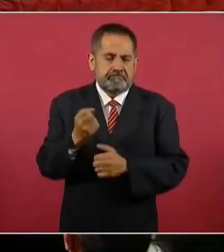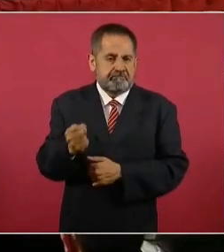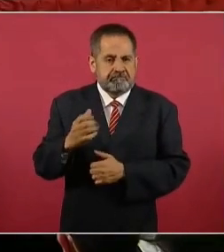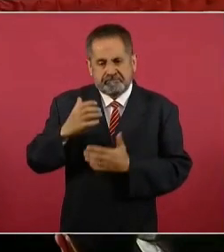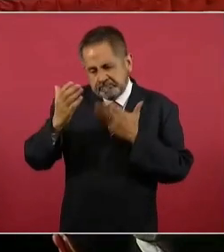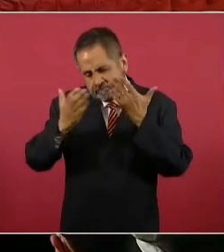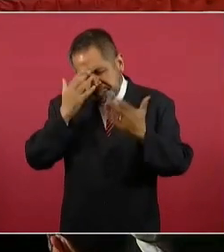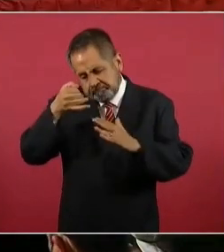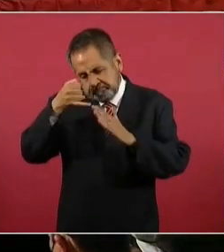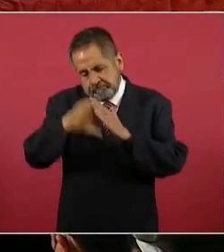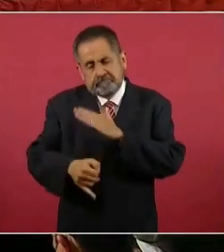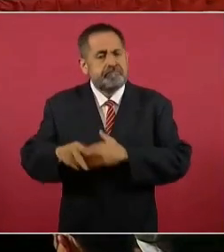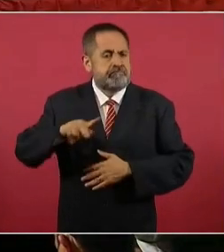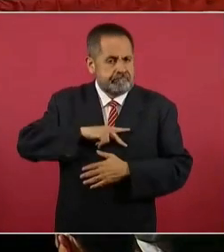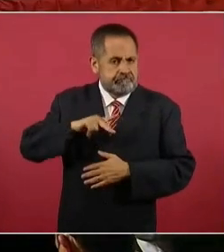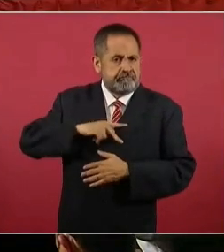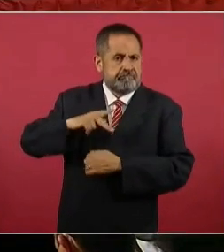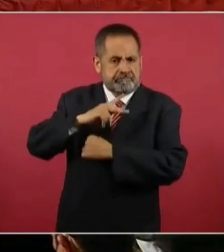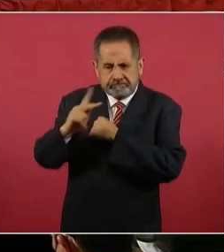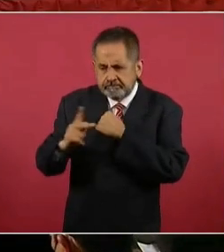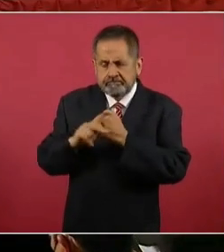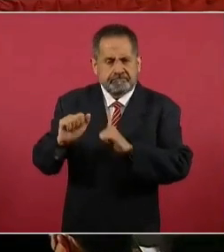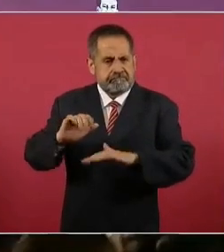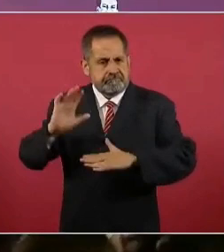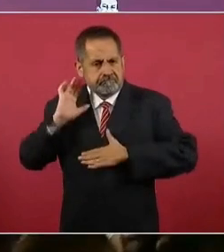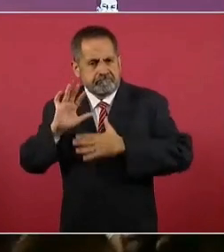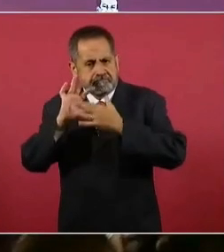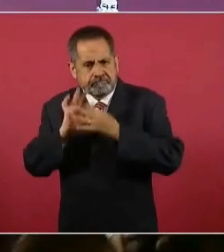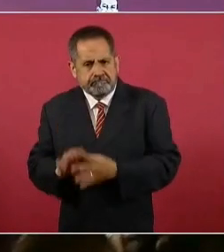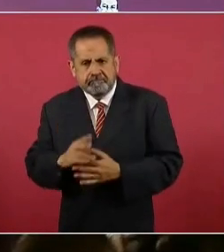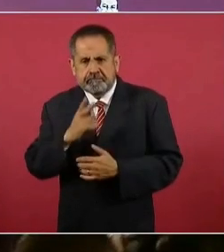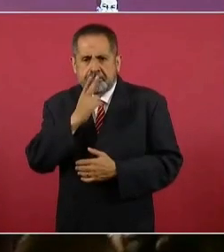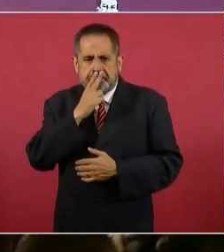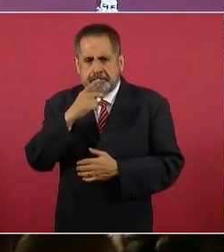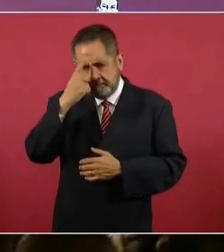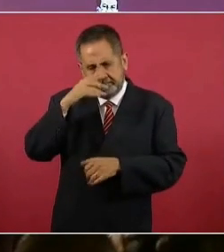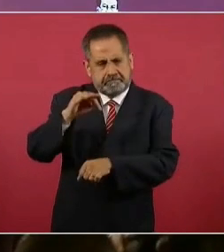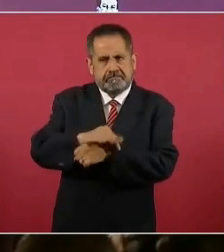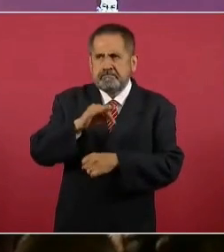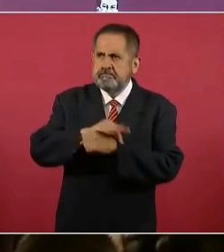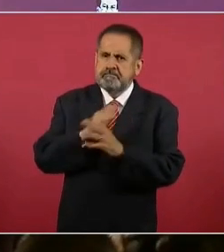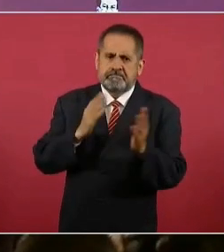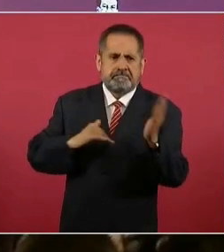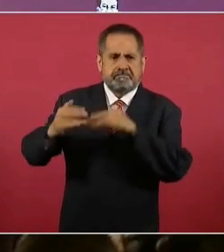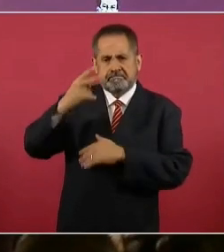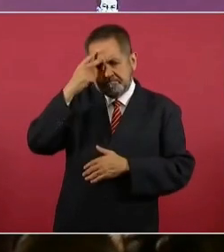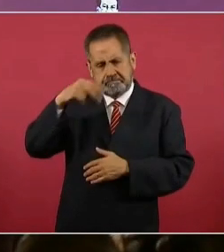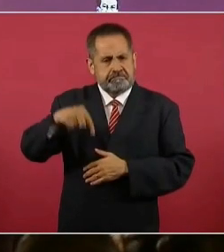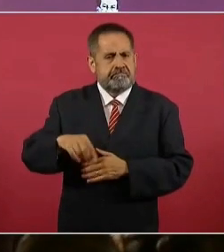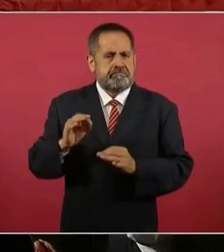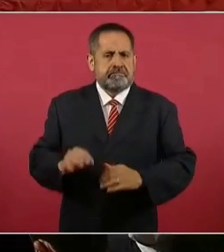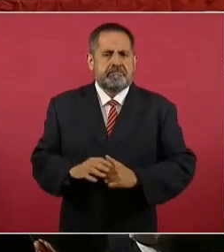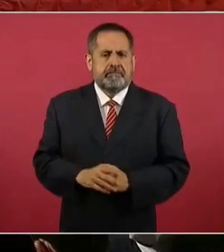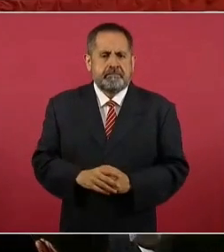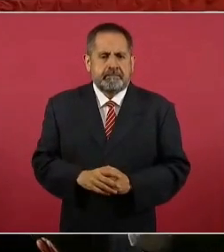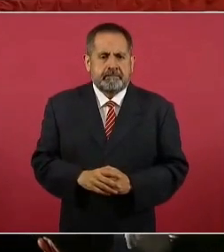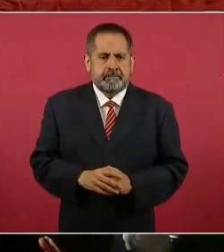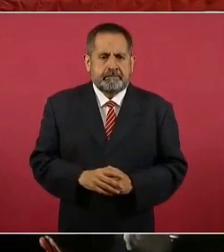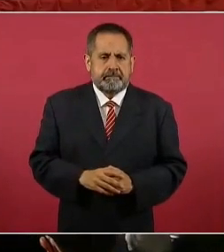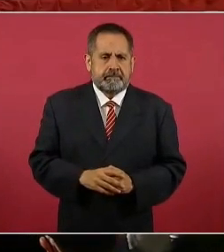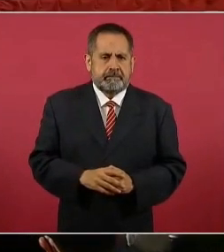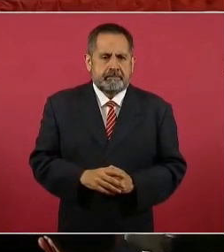conocimiento desde nuestro país con compromiso social y ambiental, fortaleciendo nuestra soberanía. Y para terminar,